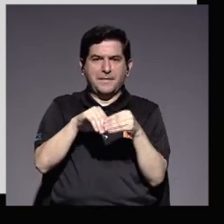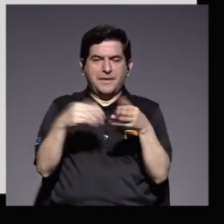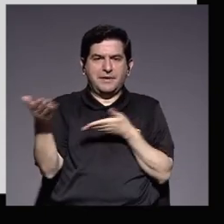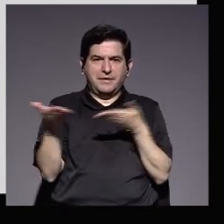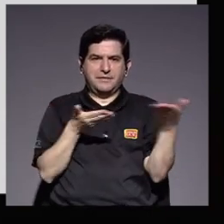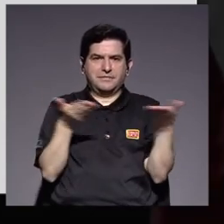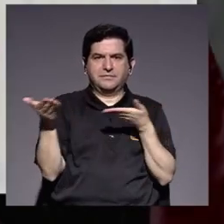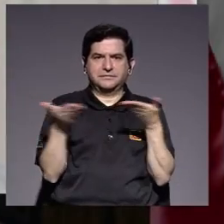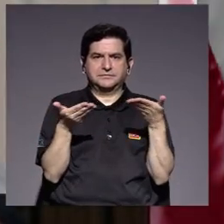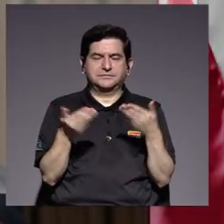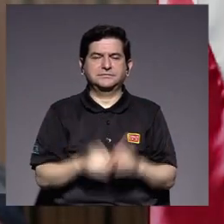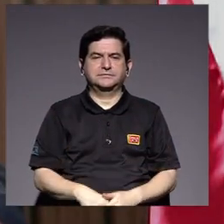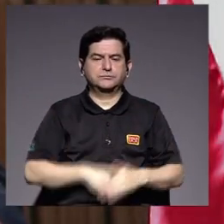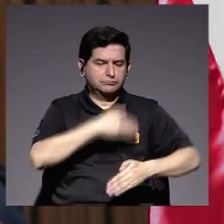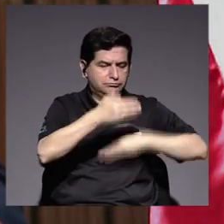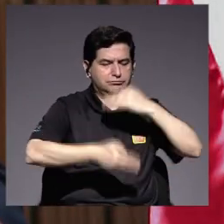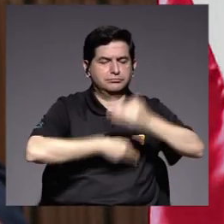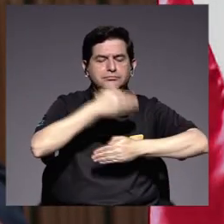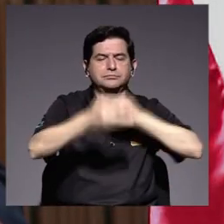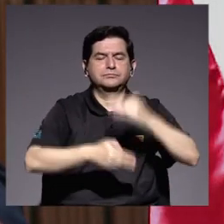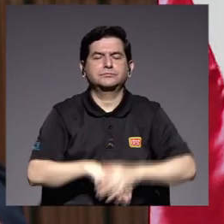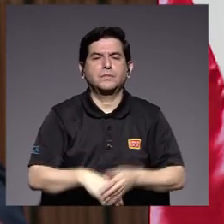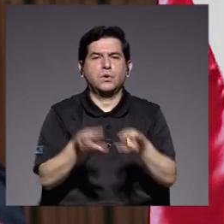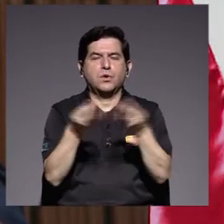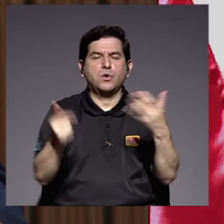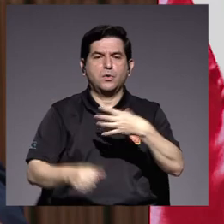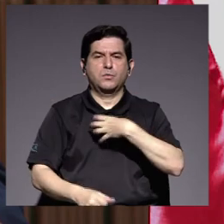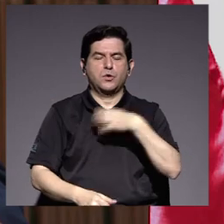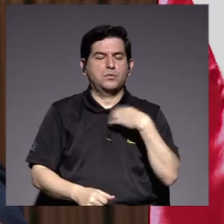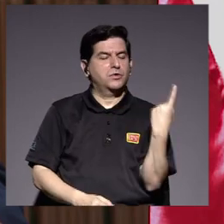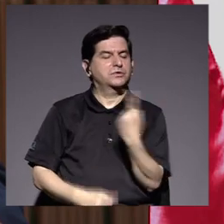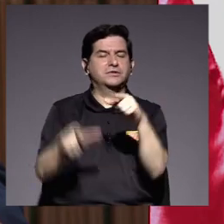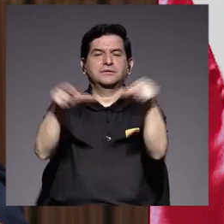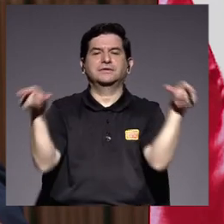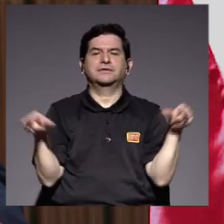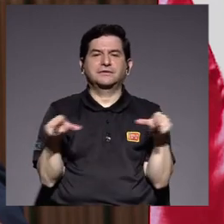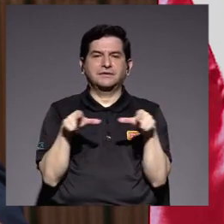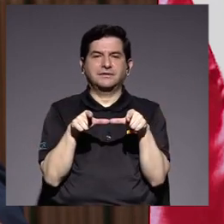servicios procesos o productos propios de cada lugar